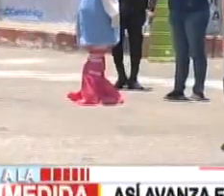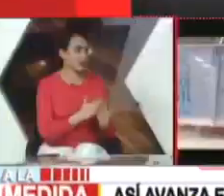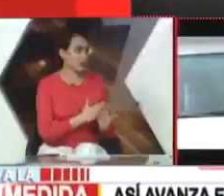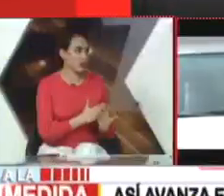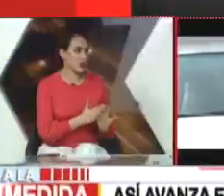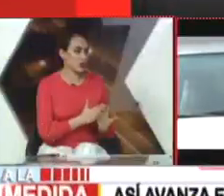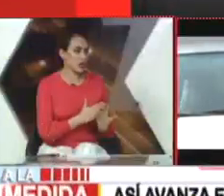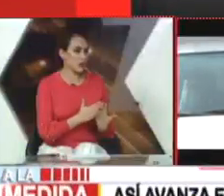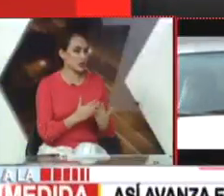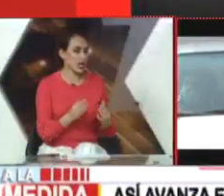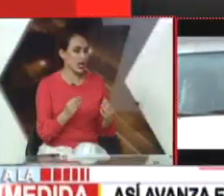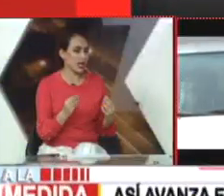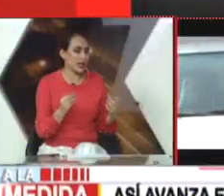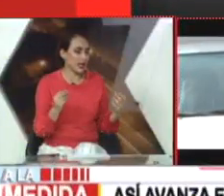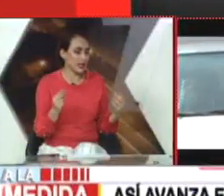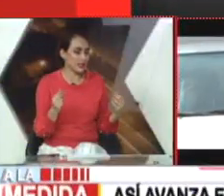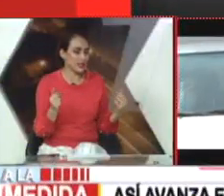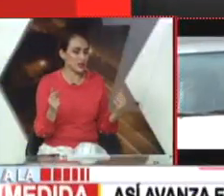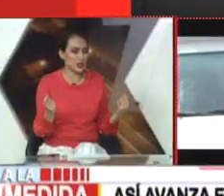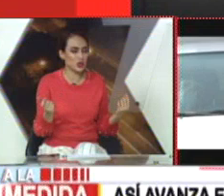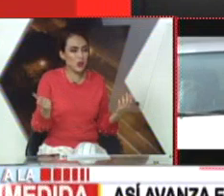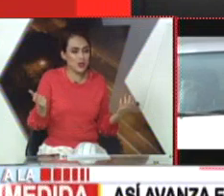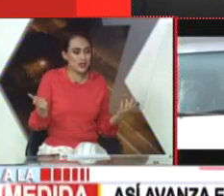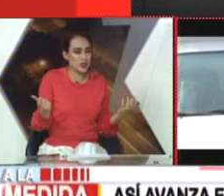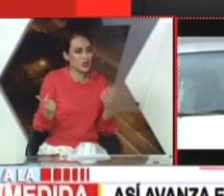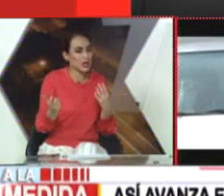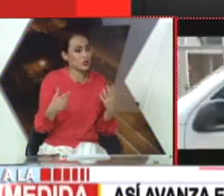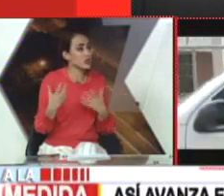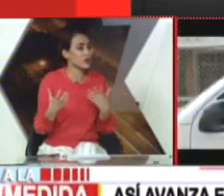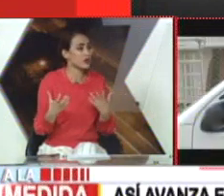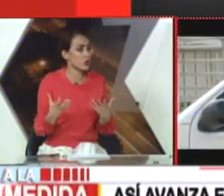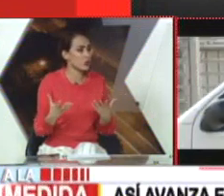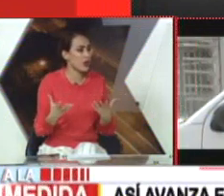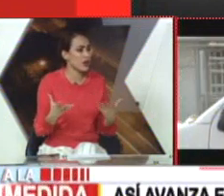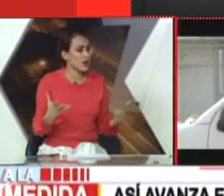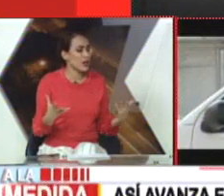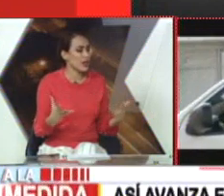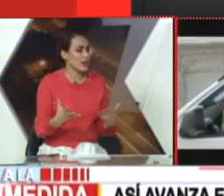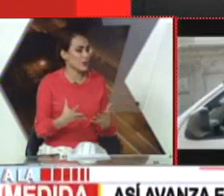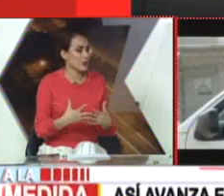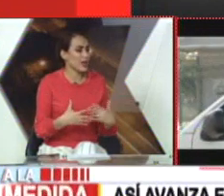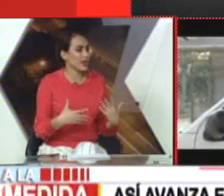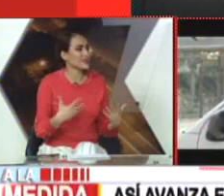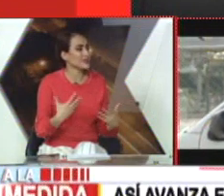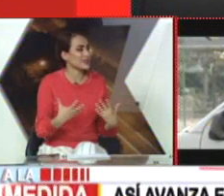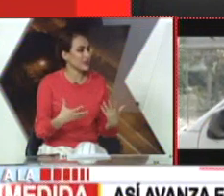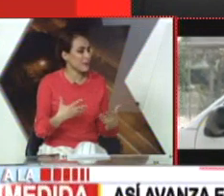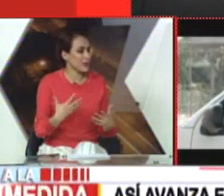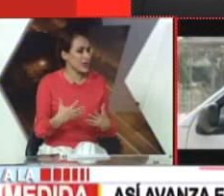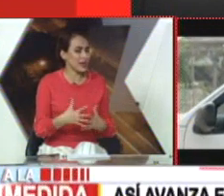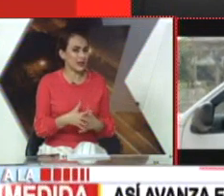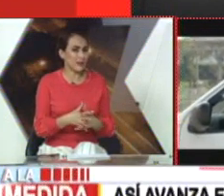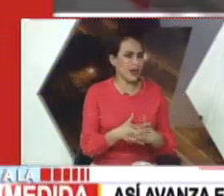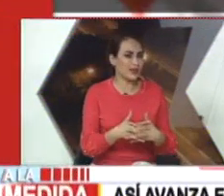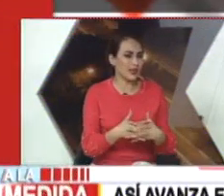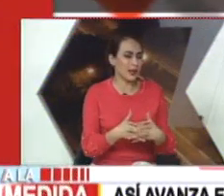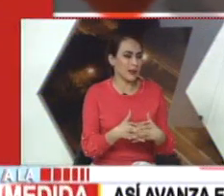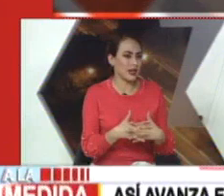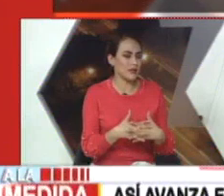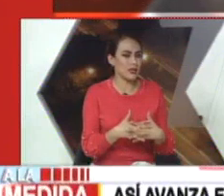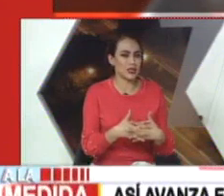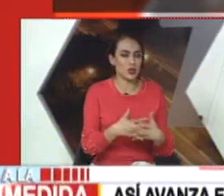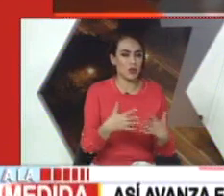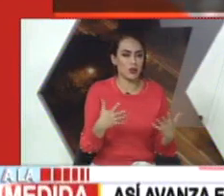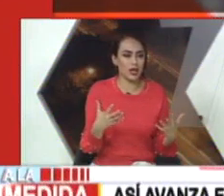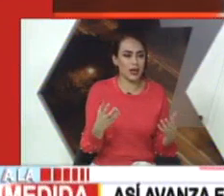comemos en este momento. Sabemos que en situaciones como estas, donde hay mucha incertidumbre, puede existir también el tema de